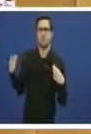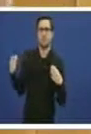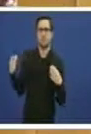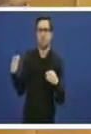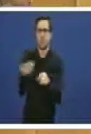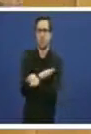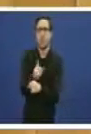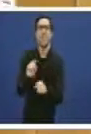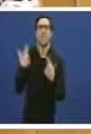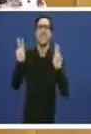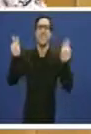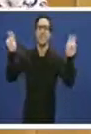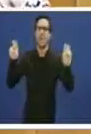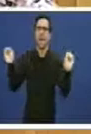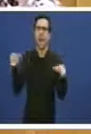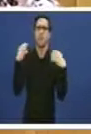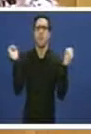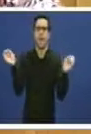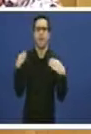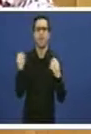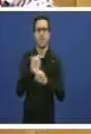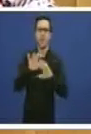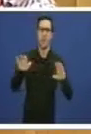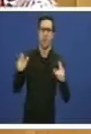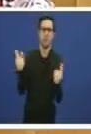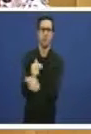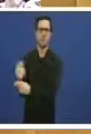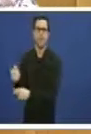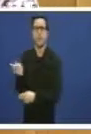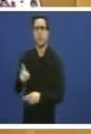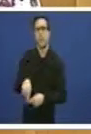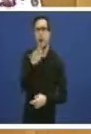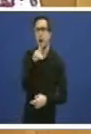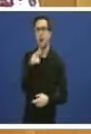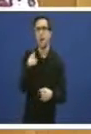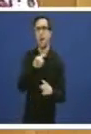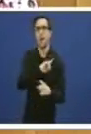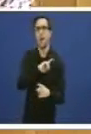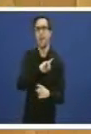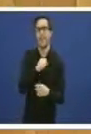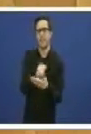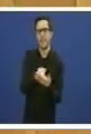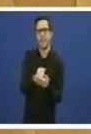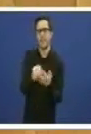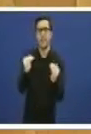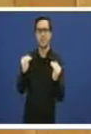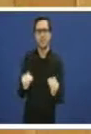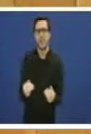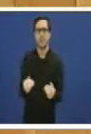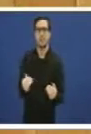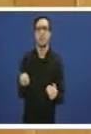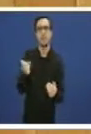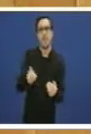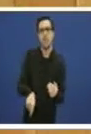clarísimo. Vámoslo a ver agora co caso das guardas noturas das farmacias. Utilizar o sistema de construcción de infraestructuras, o